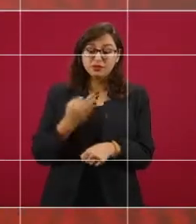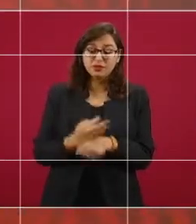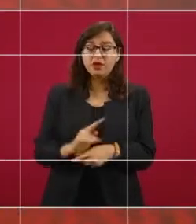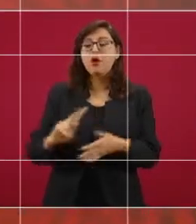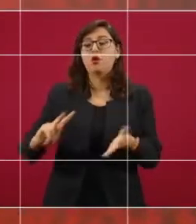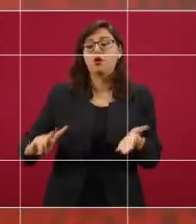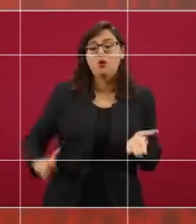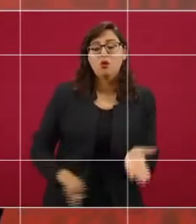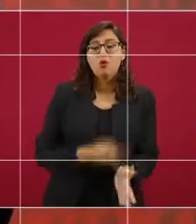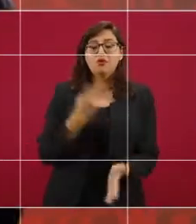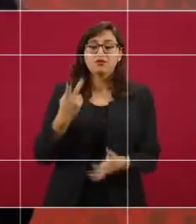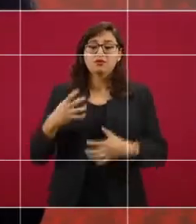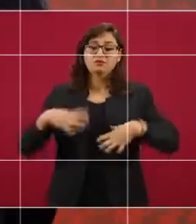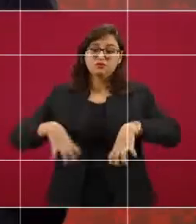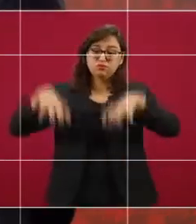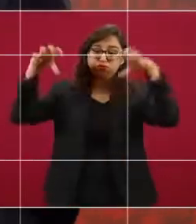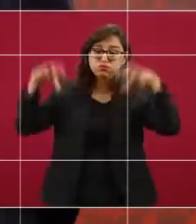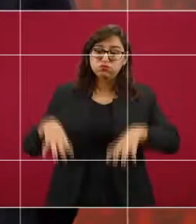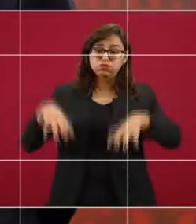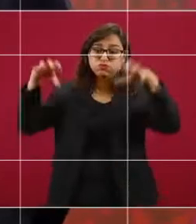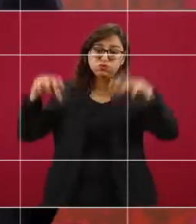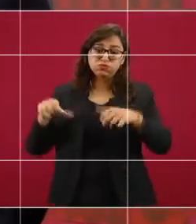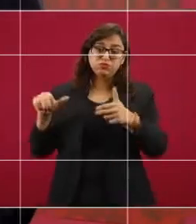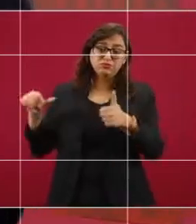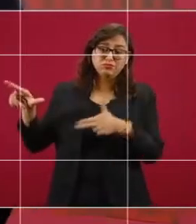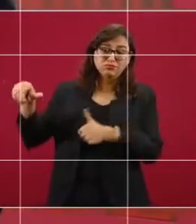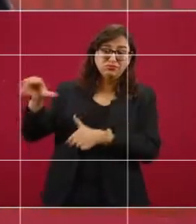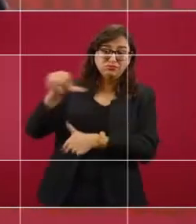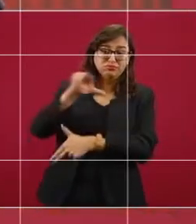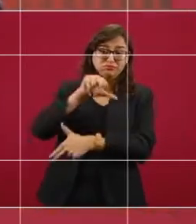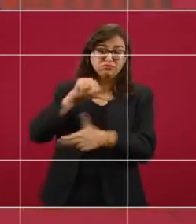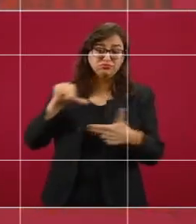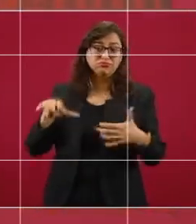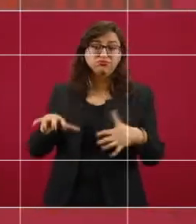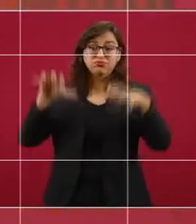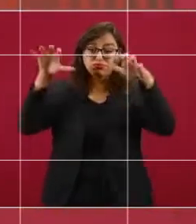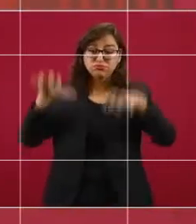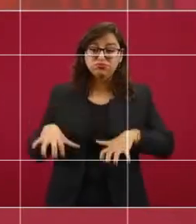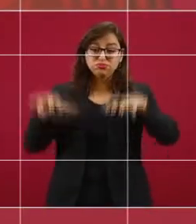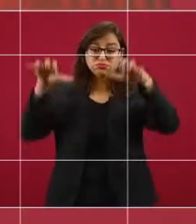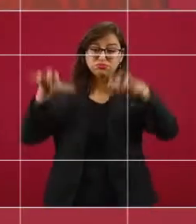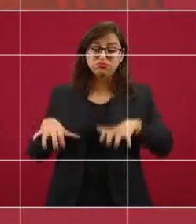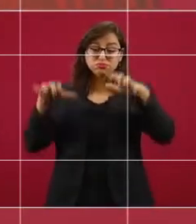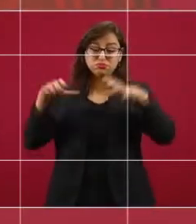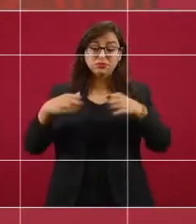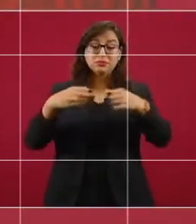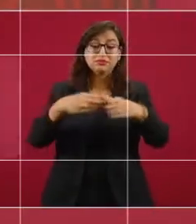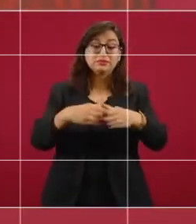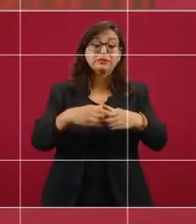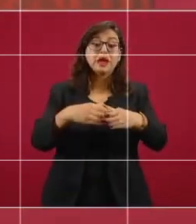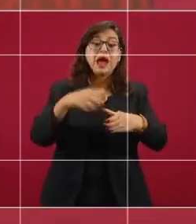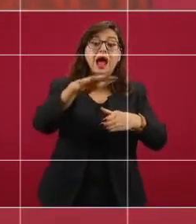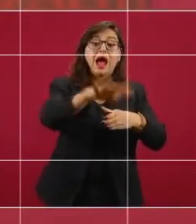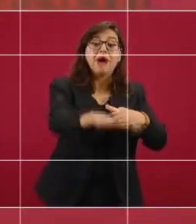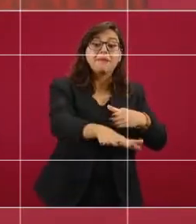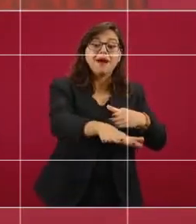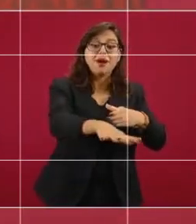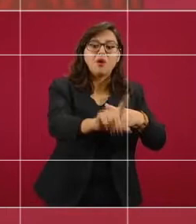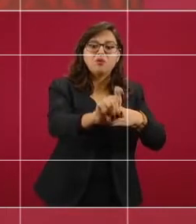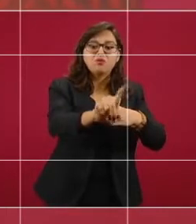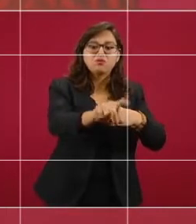natural, llovió más en la planicie, abajo de la presa, sobre todo